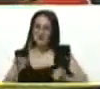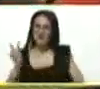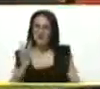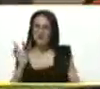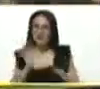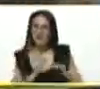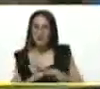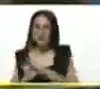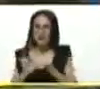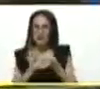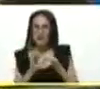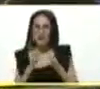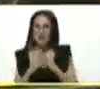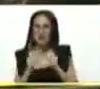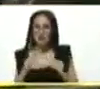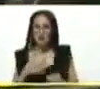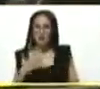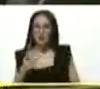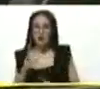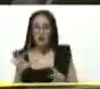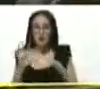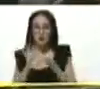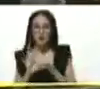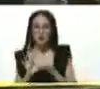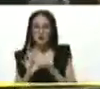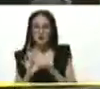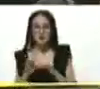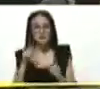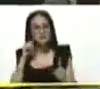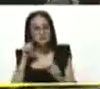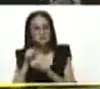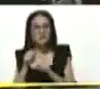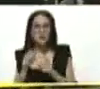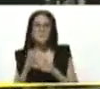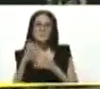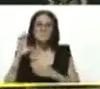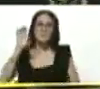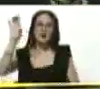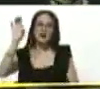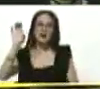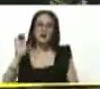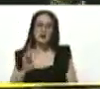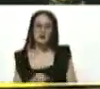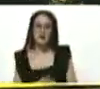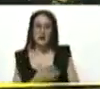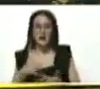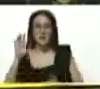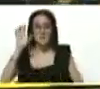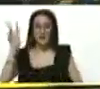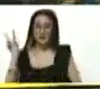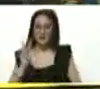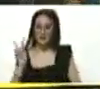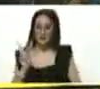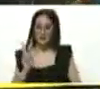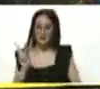Unir a todo el que pueda ser unido por nuestra patria, gran patria venezolana.